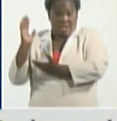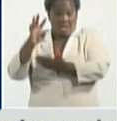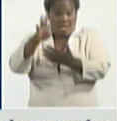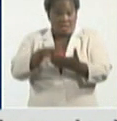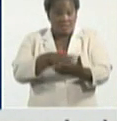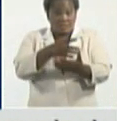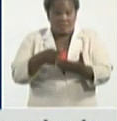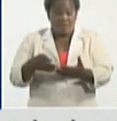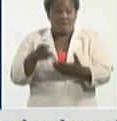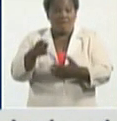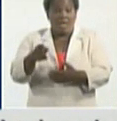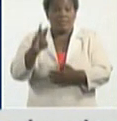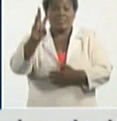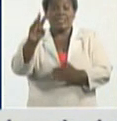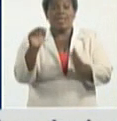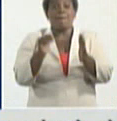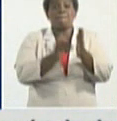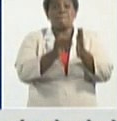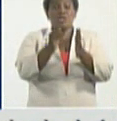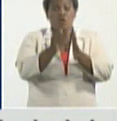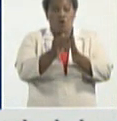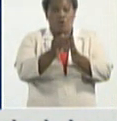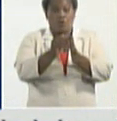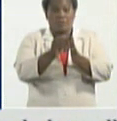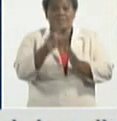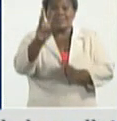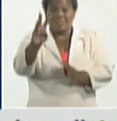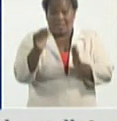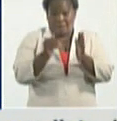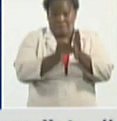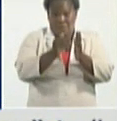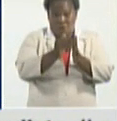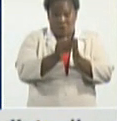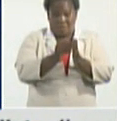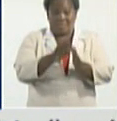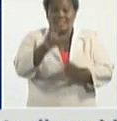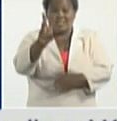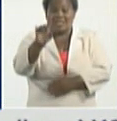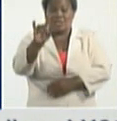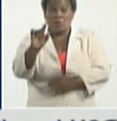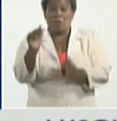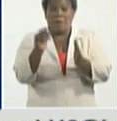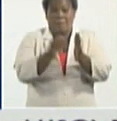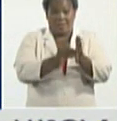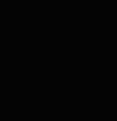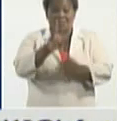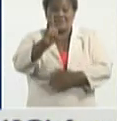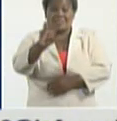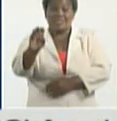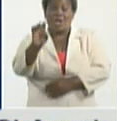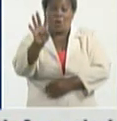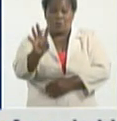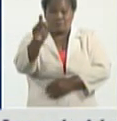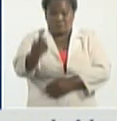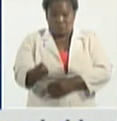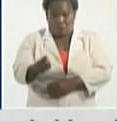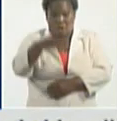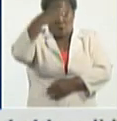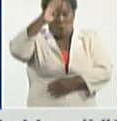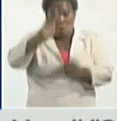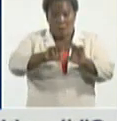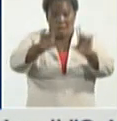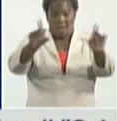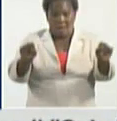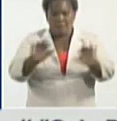millones ocho cien tres millones treinta y nueve mil trescientas cuatro personas en Cuba han